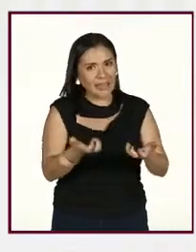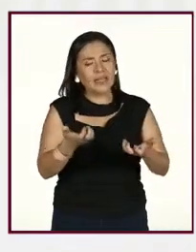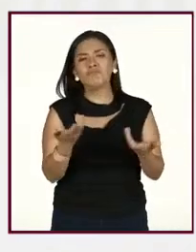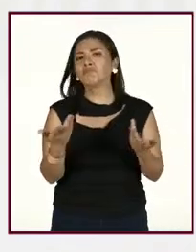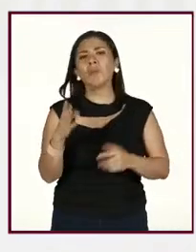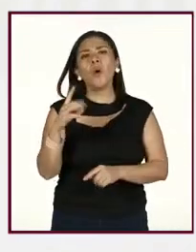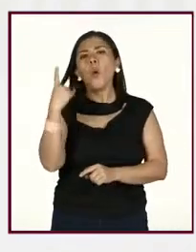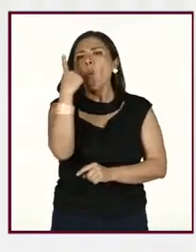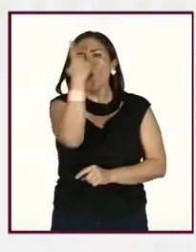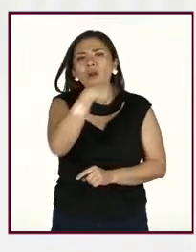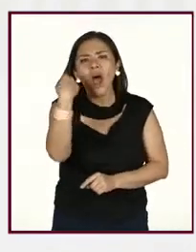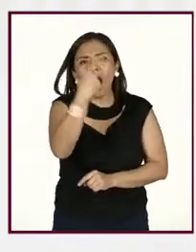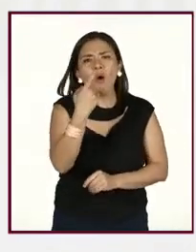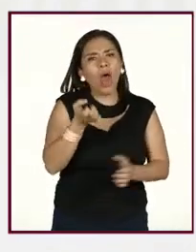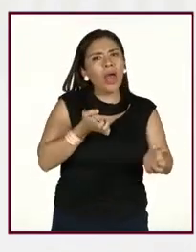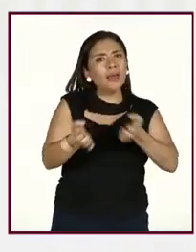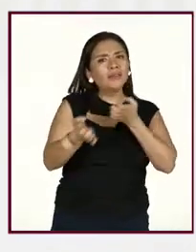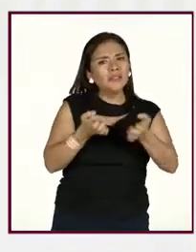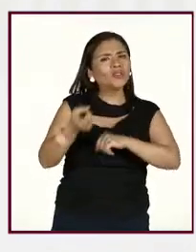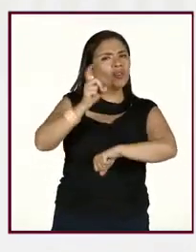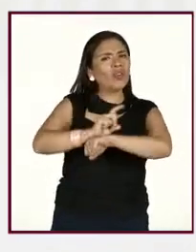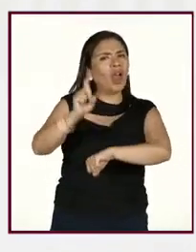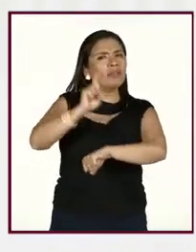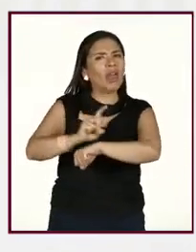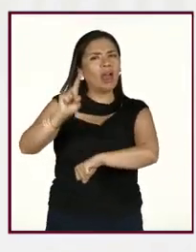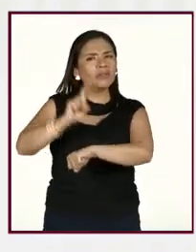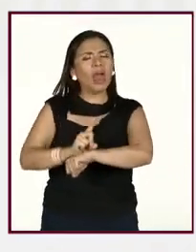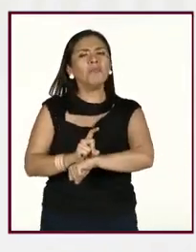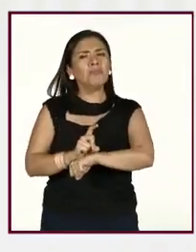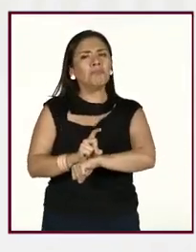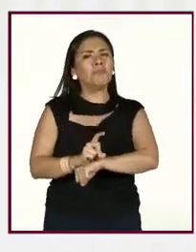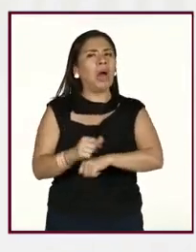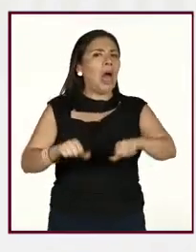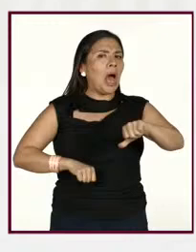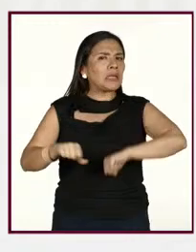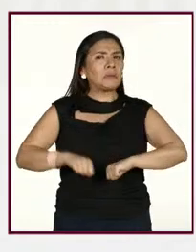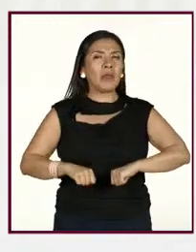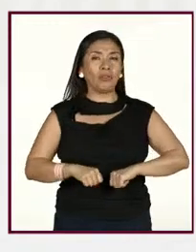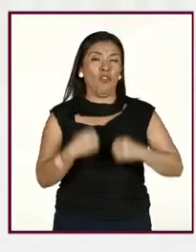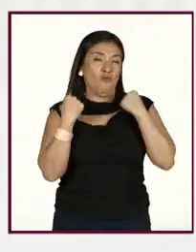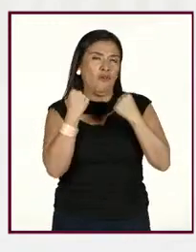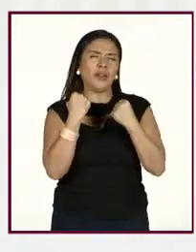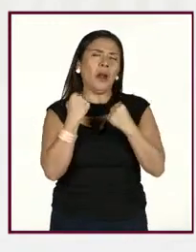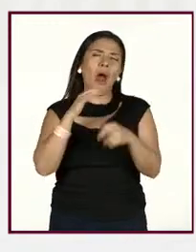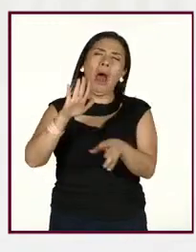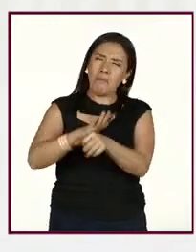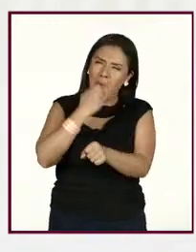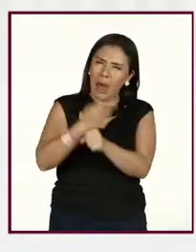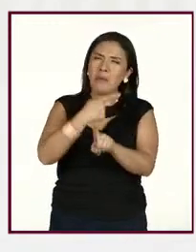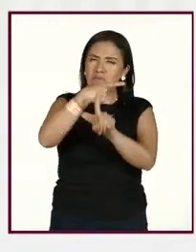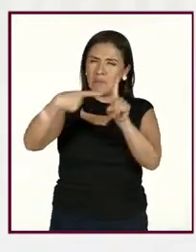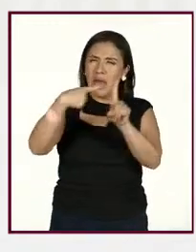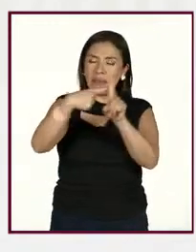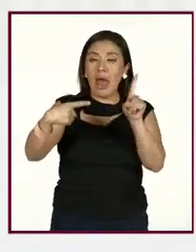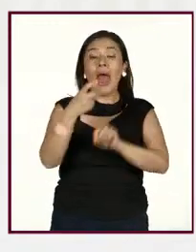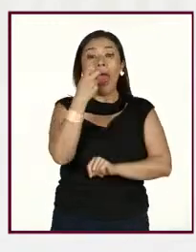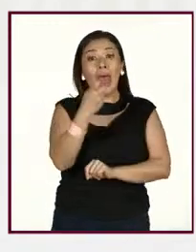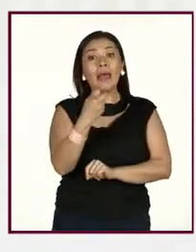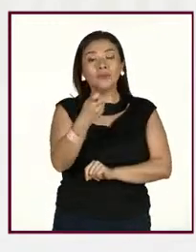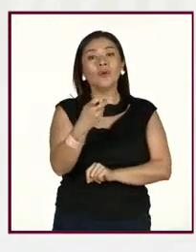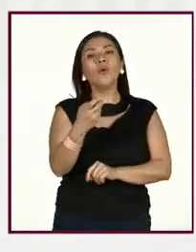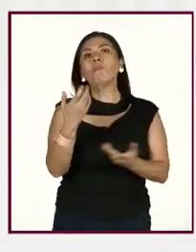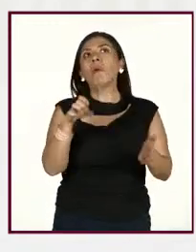unos 60 minutos diarios con una actividad más o menos moderada. Y esto puede ser